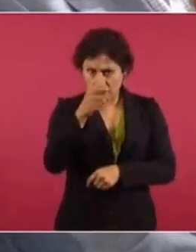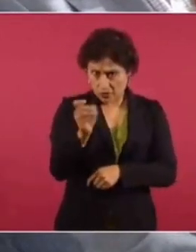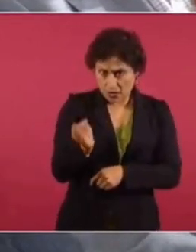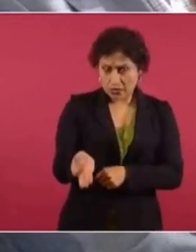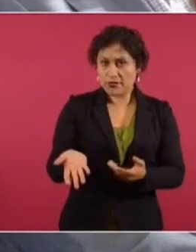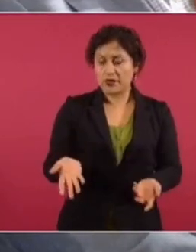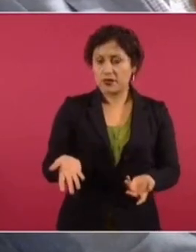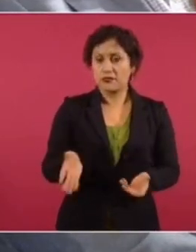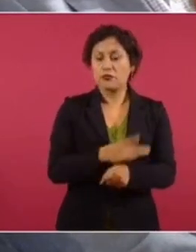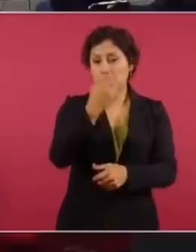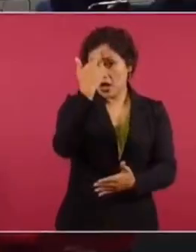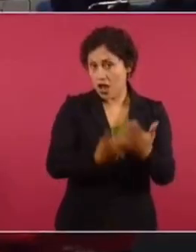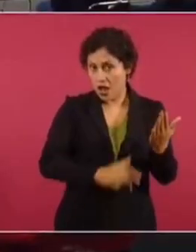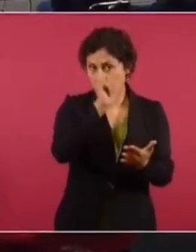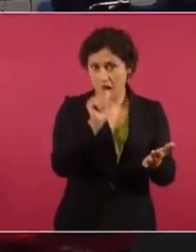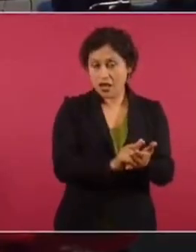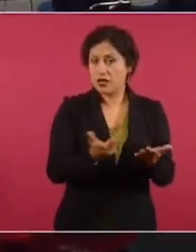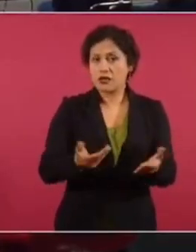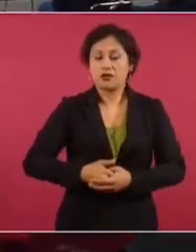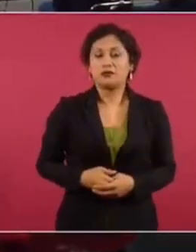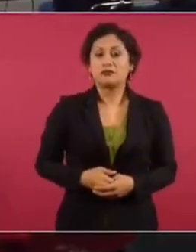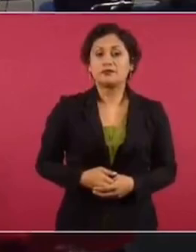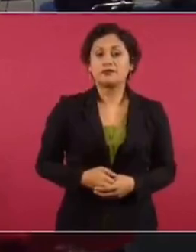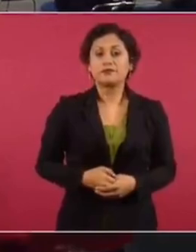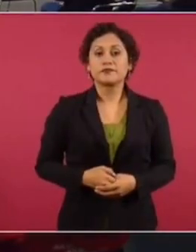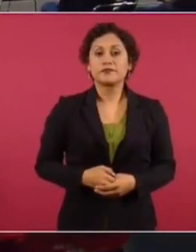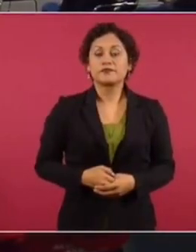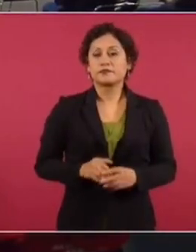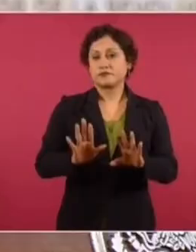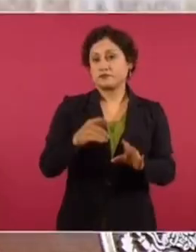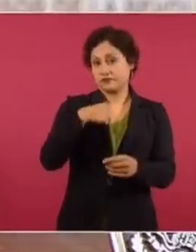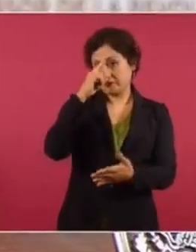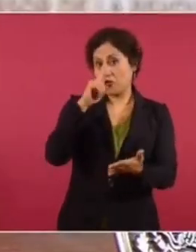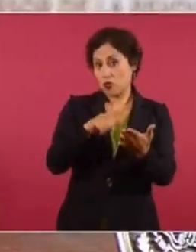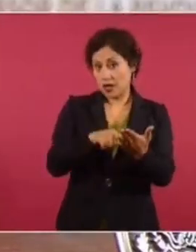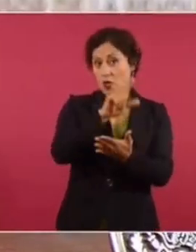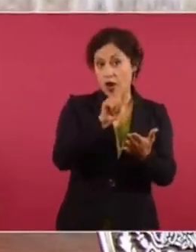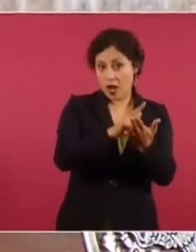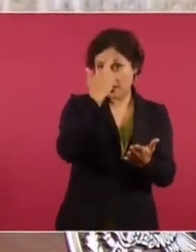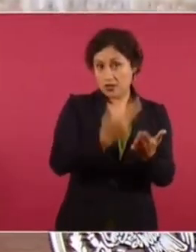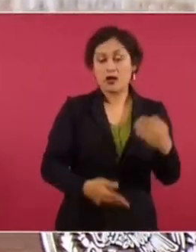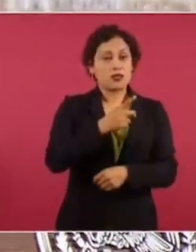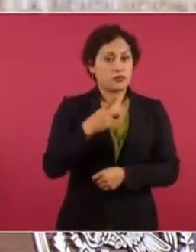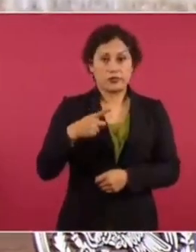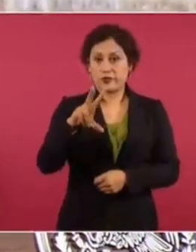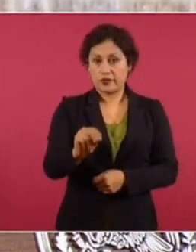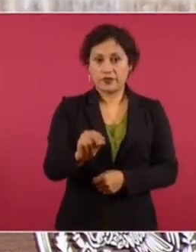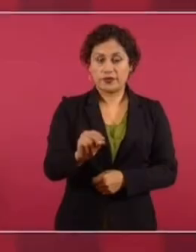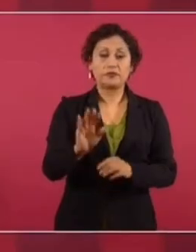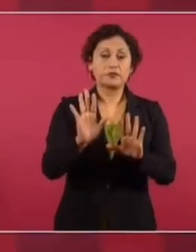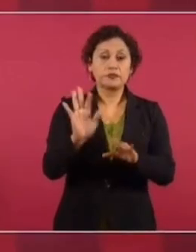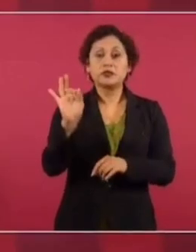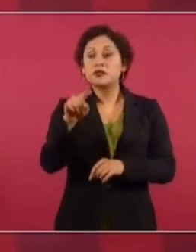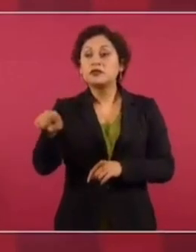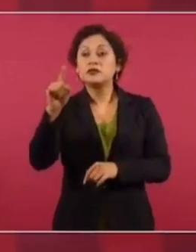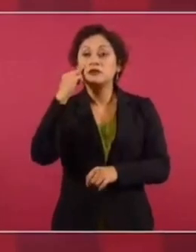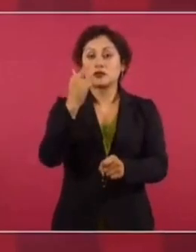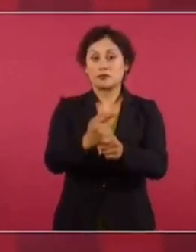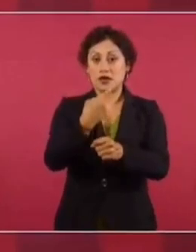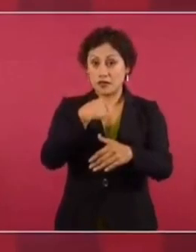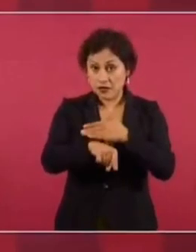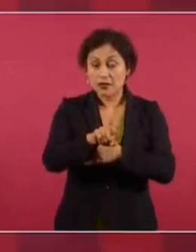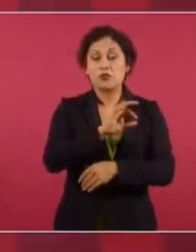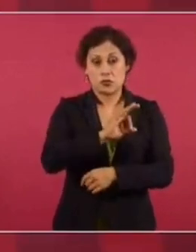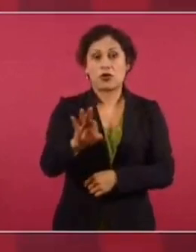¿Considera que es aceptable que no se respete esto ante la ley, presidente? Creo que no se debe de violar la ley y que si hay delitos electorales se tiene que denunciar.